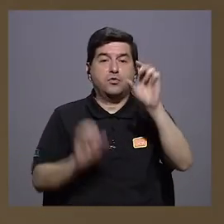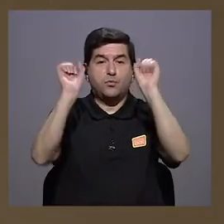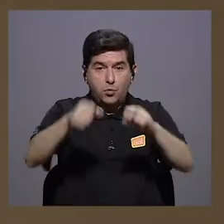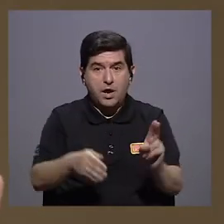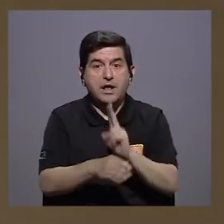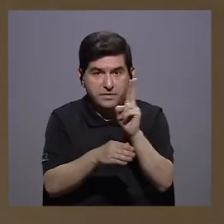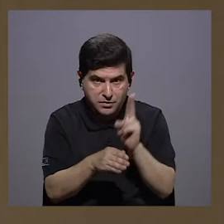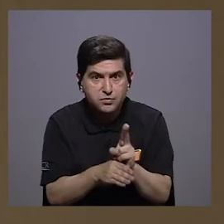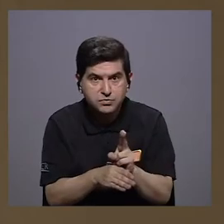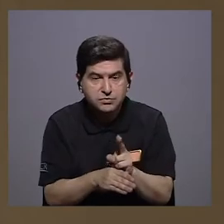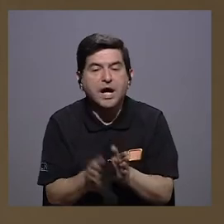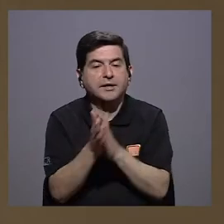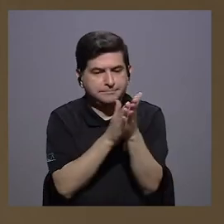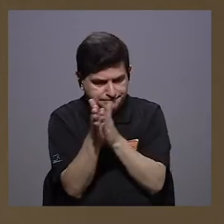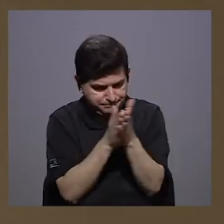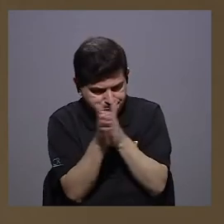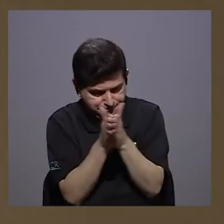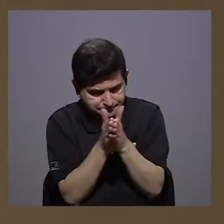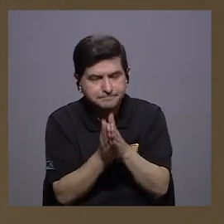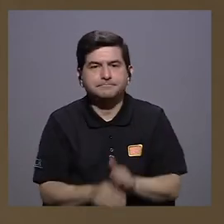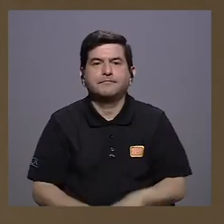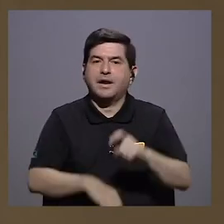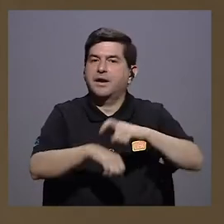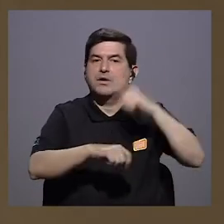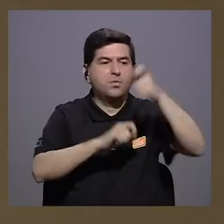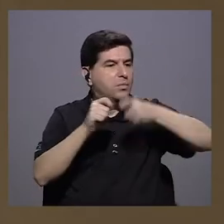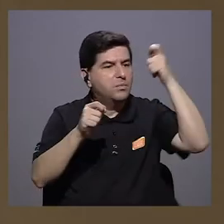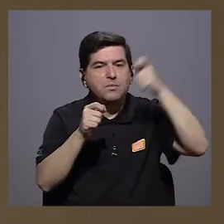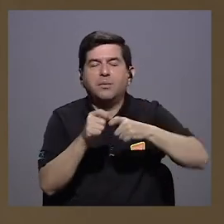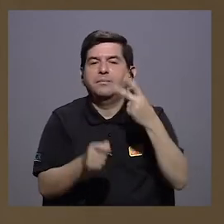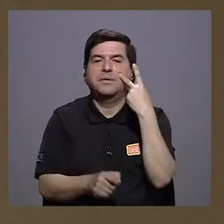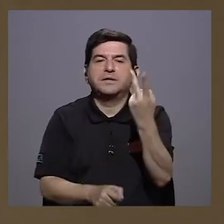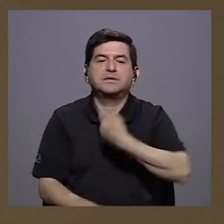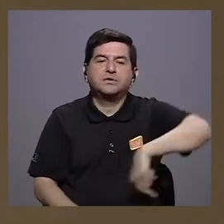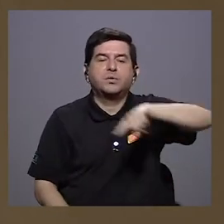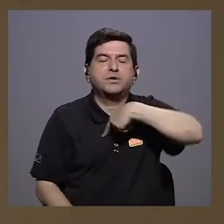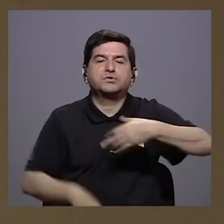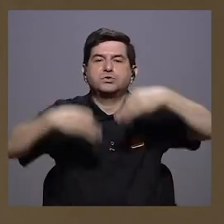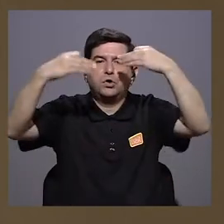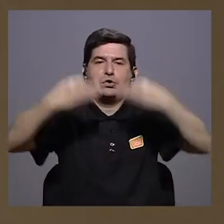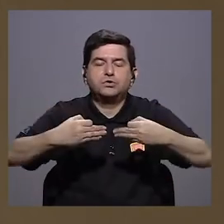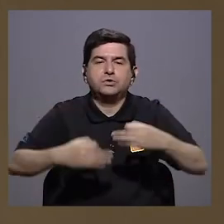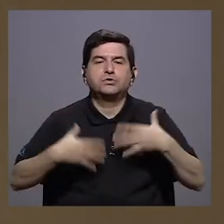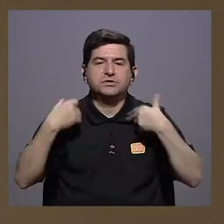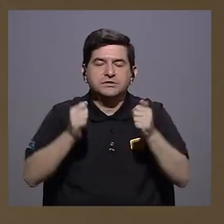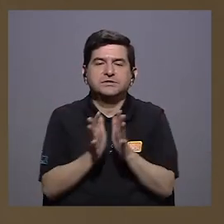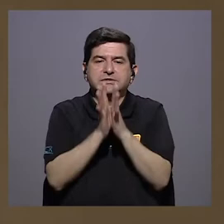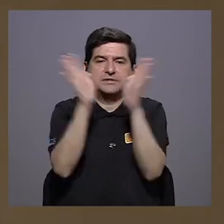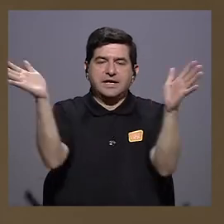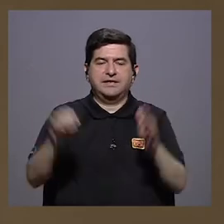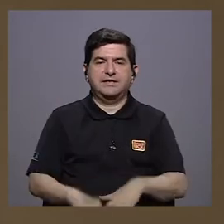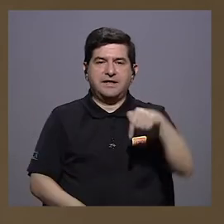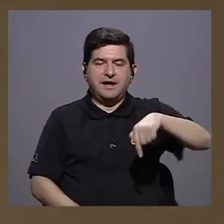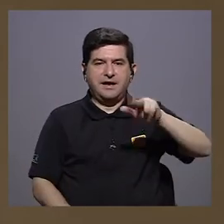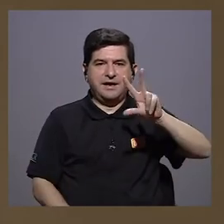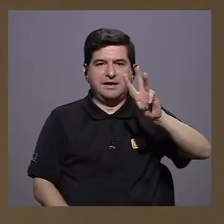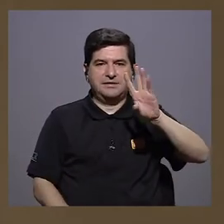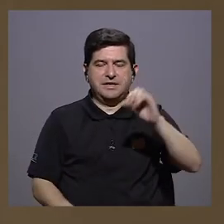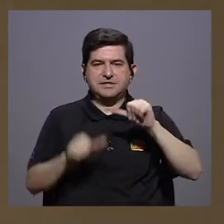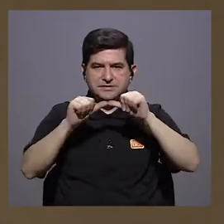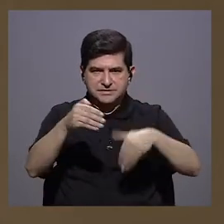Si usted puede usarla, sáquele provecho. Y en algún momento determinado vamos a ver qué medida toma la sanidad pública. Estamos en